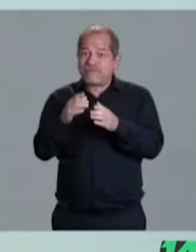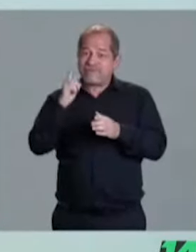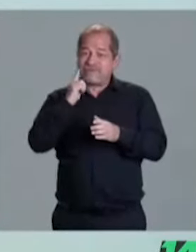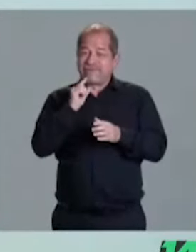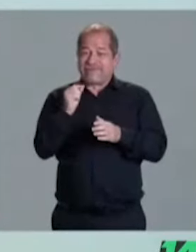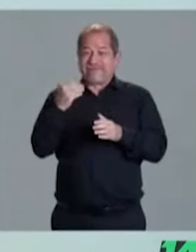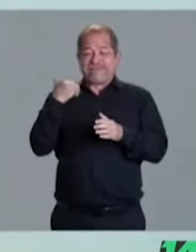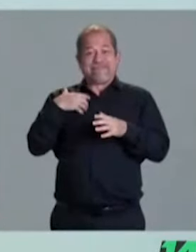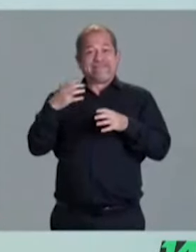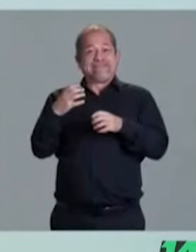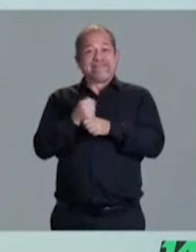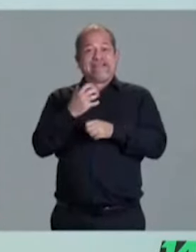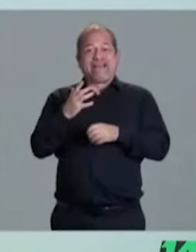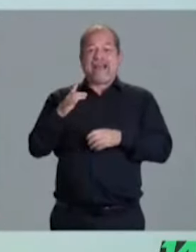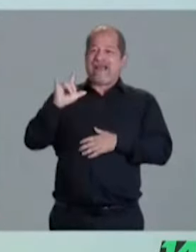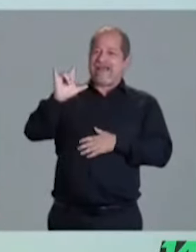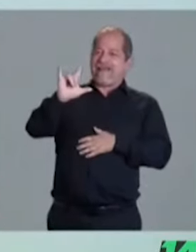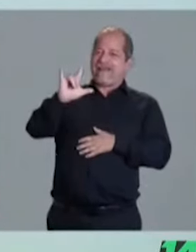I love you.